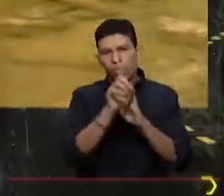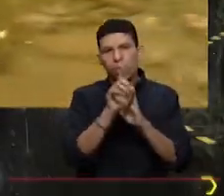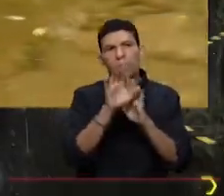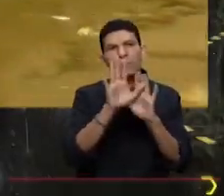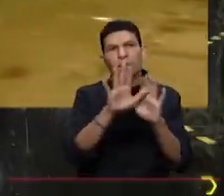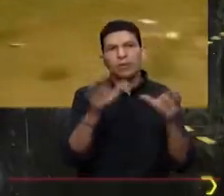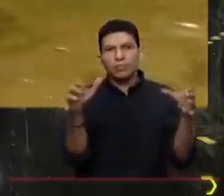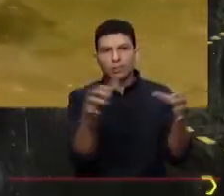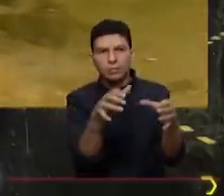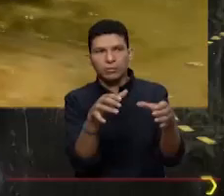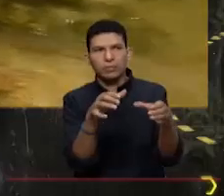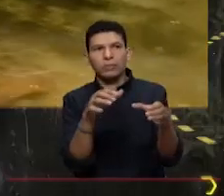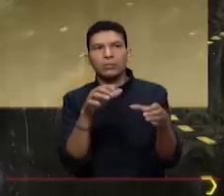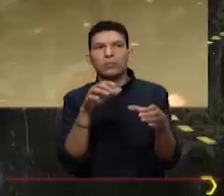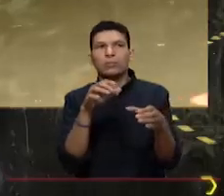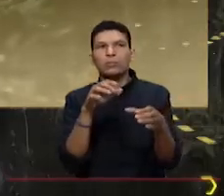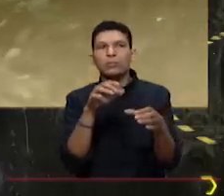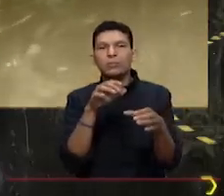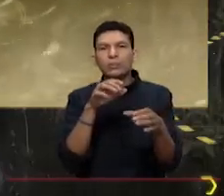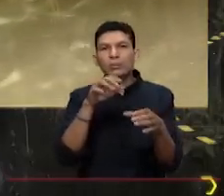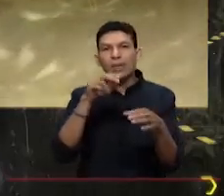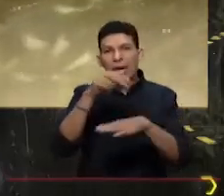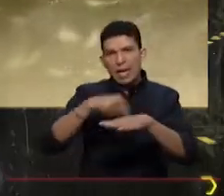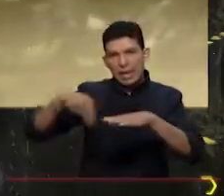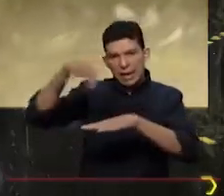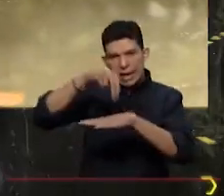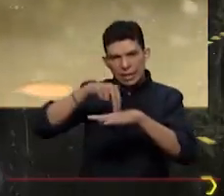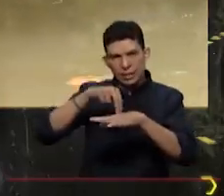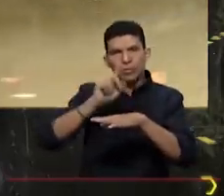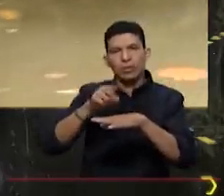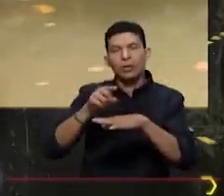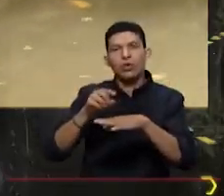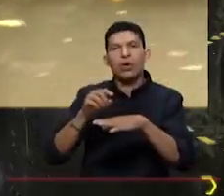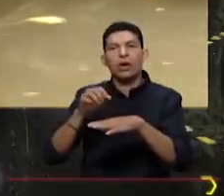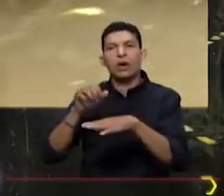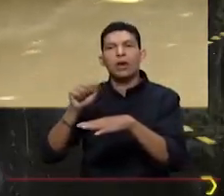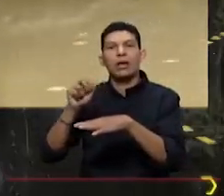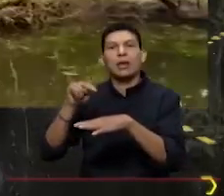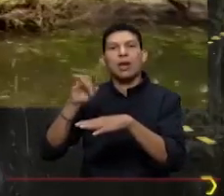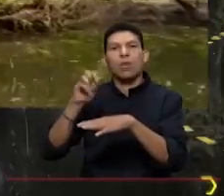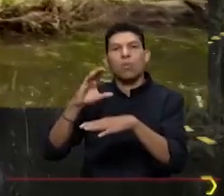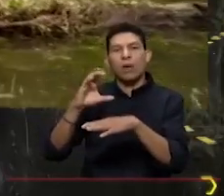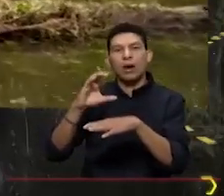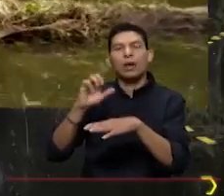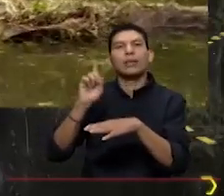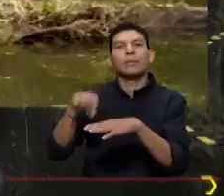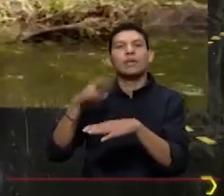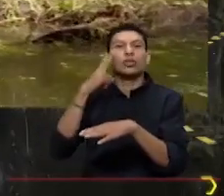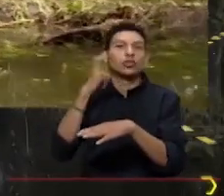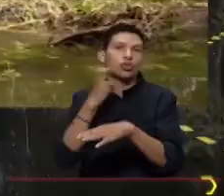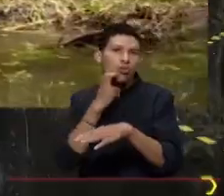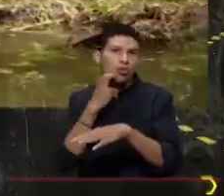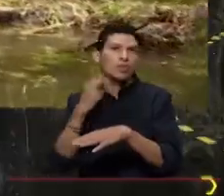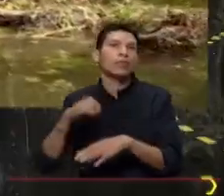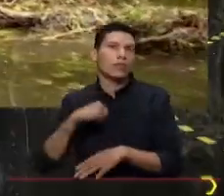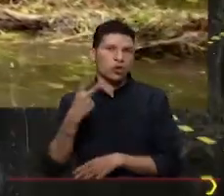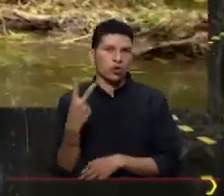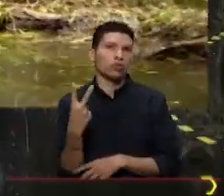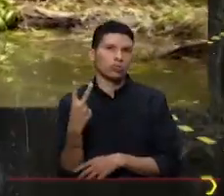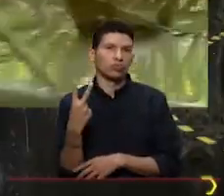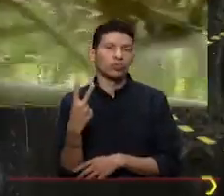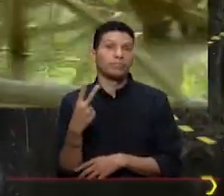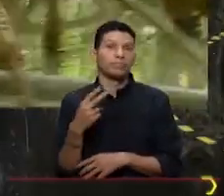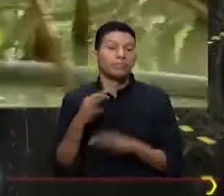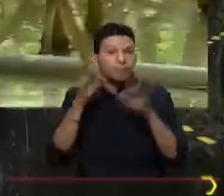la UAD de Nariño y se está desarrollando una de las UAD de Chocó. Chocó tiene dos unidades ambientales costeras. Obviamente,